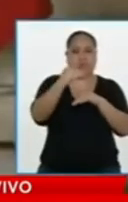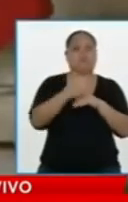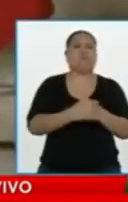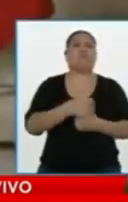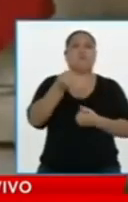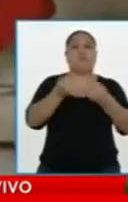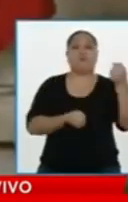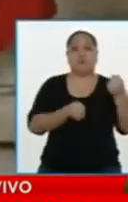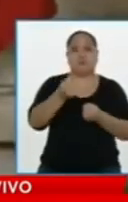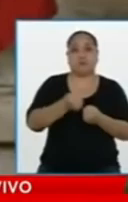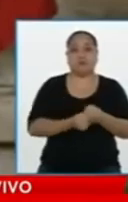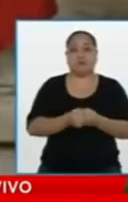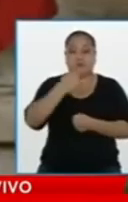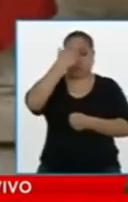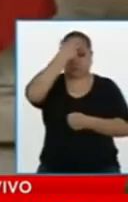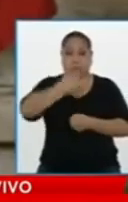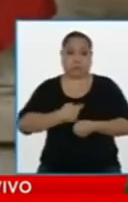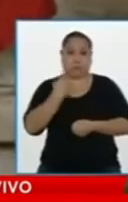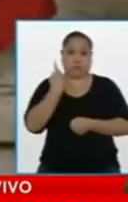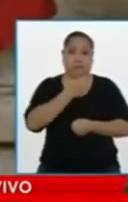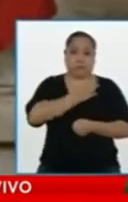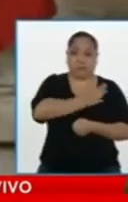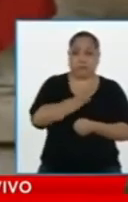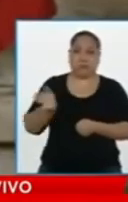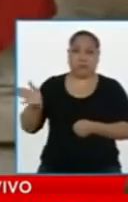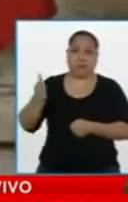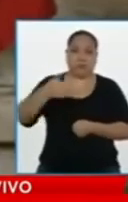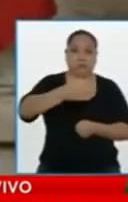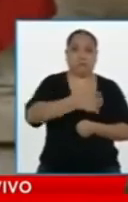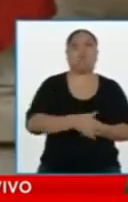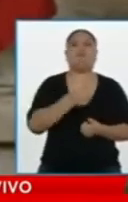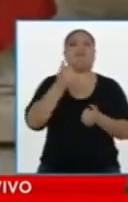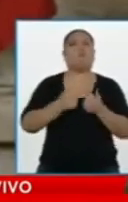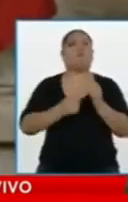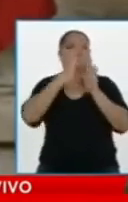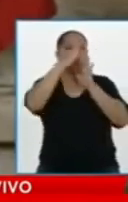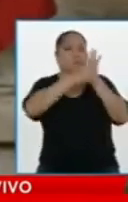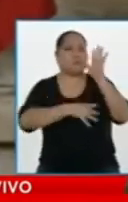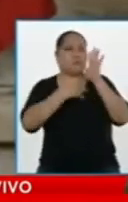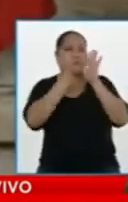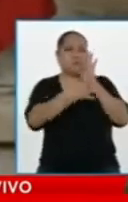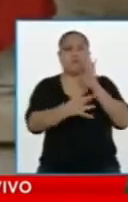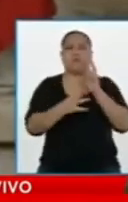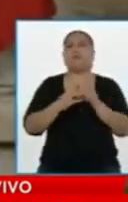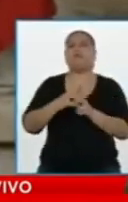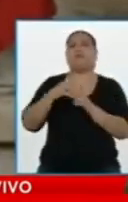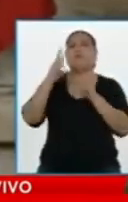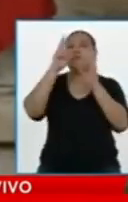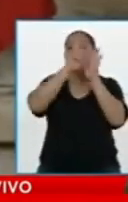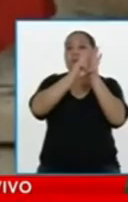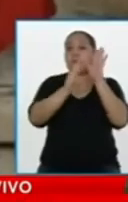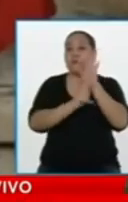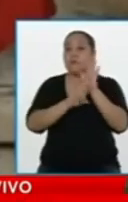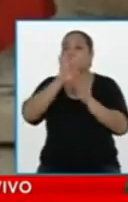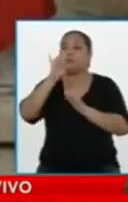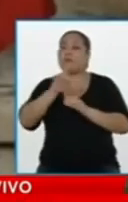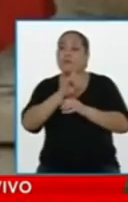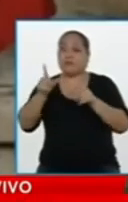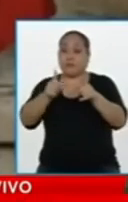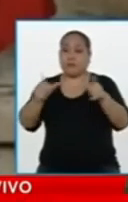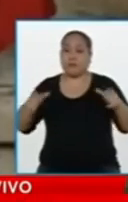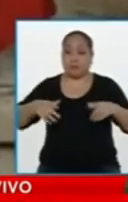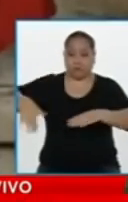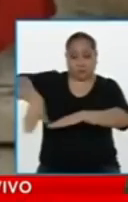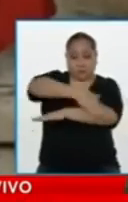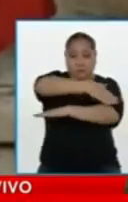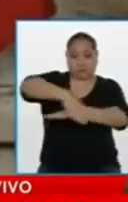Y los candidatos a las elecciones de abril, completamente